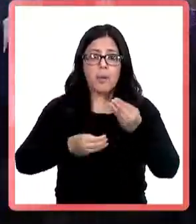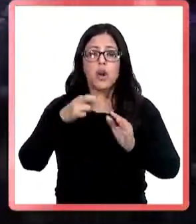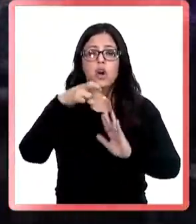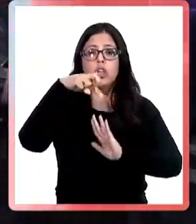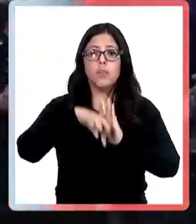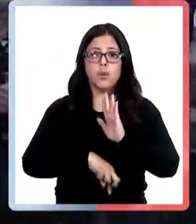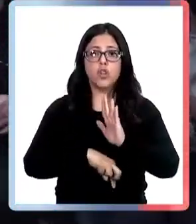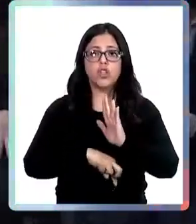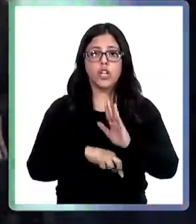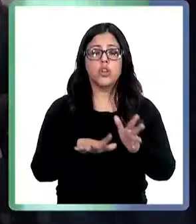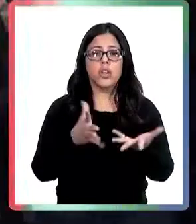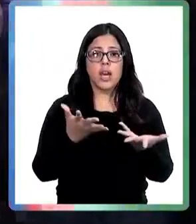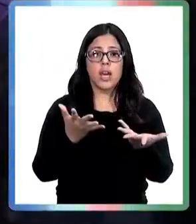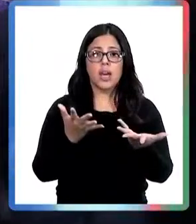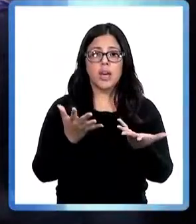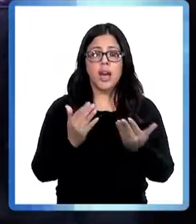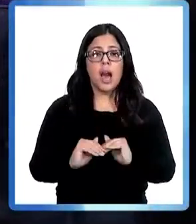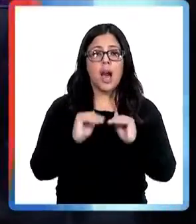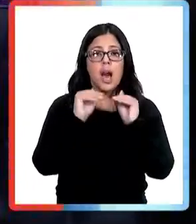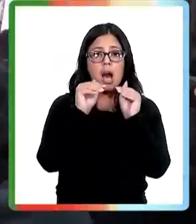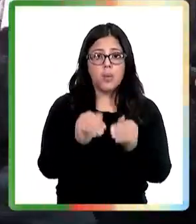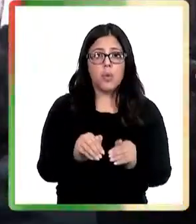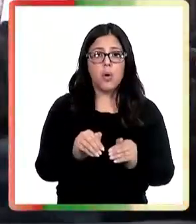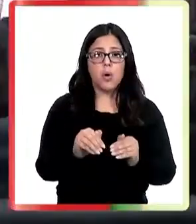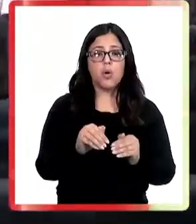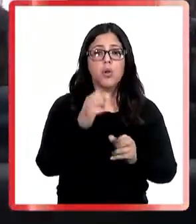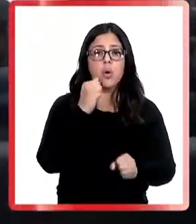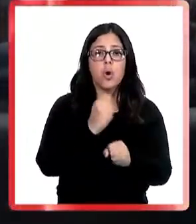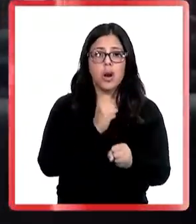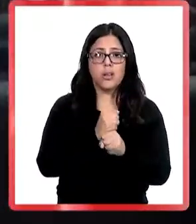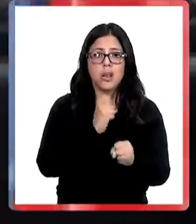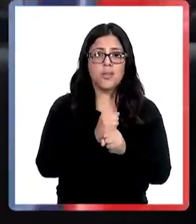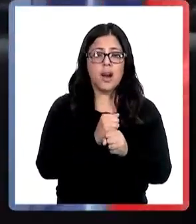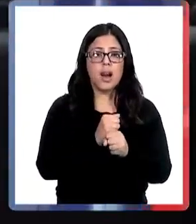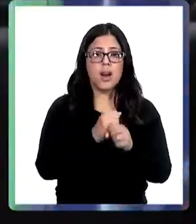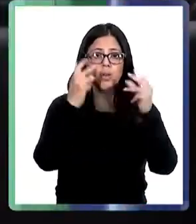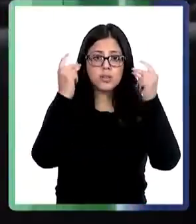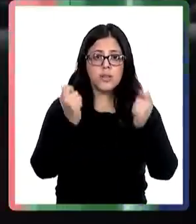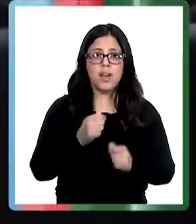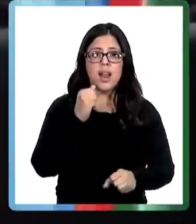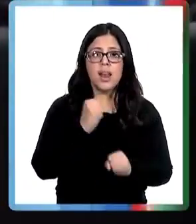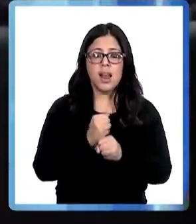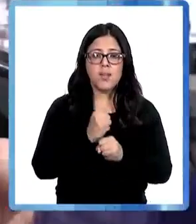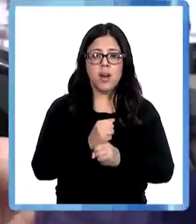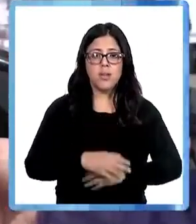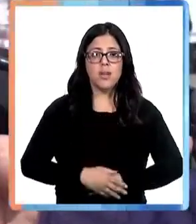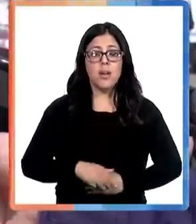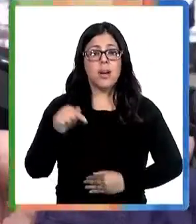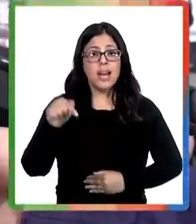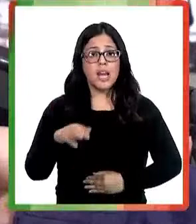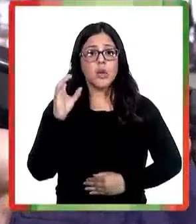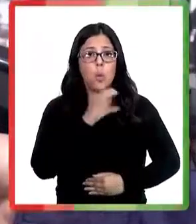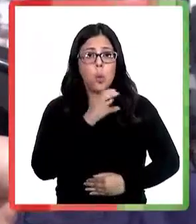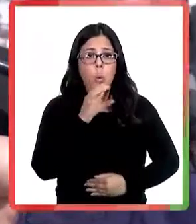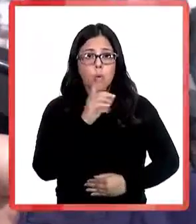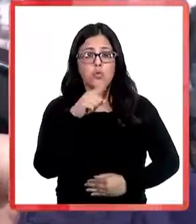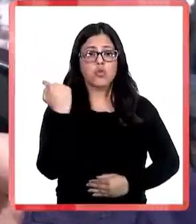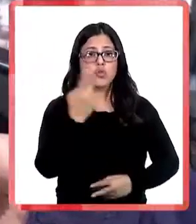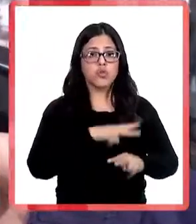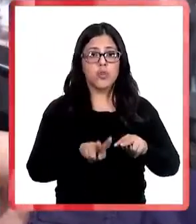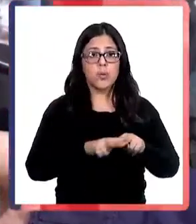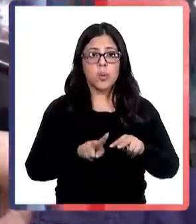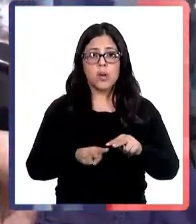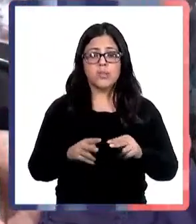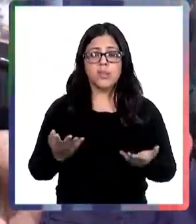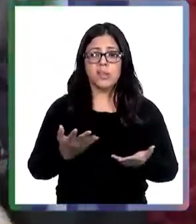el proyecto Transferencia y Apoyo a la Empleabilidad y Competencias Laborales. Es un curso que vamos a hacer